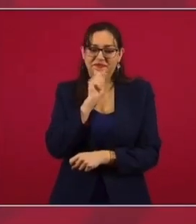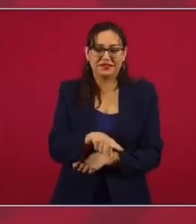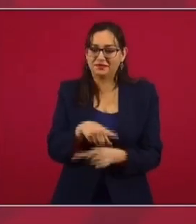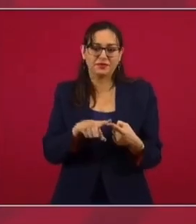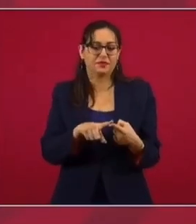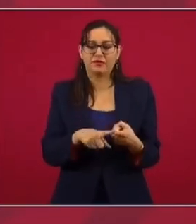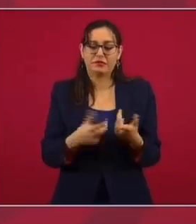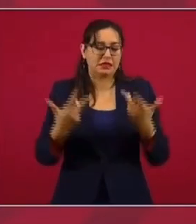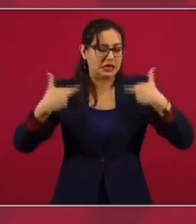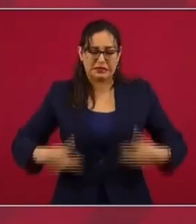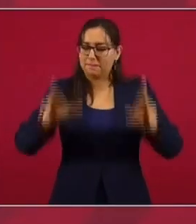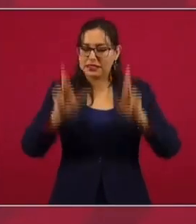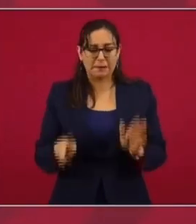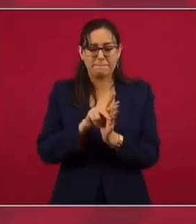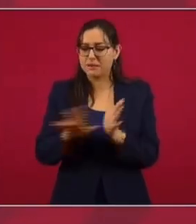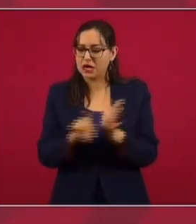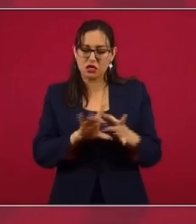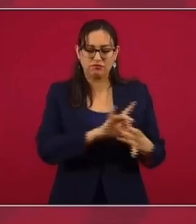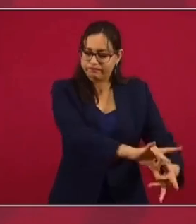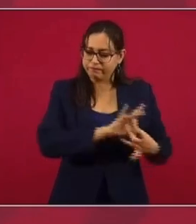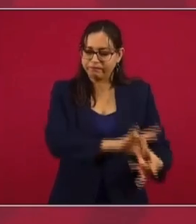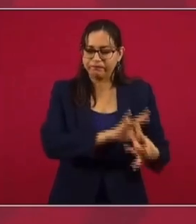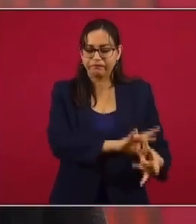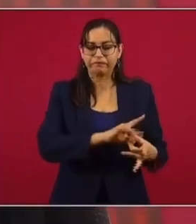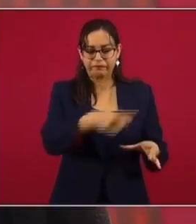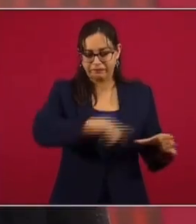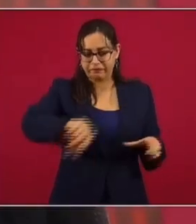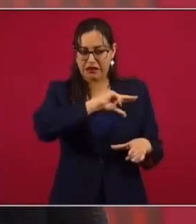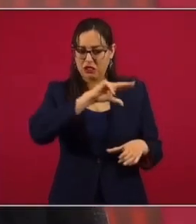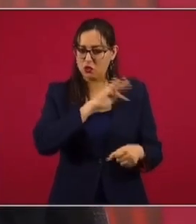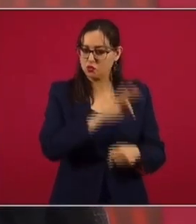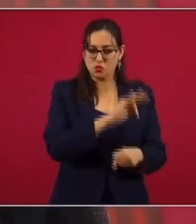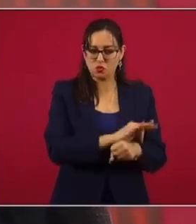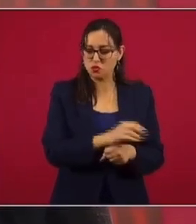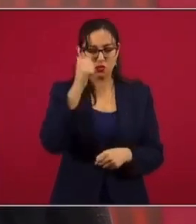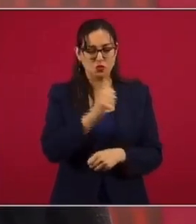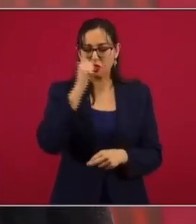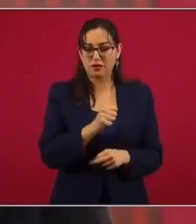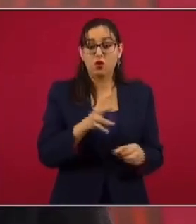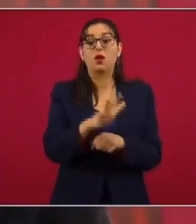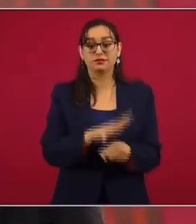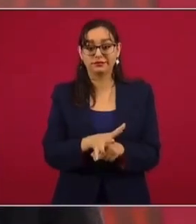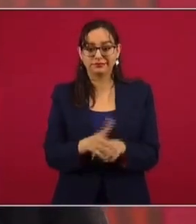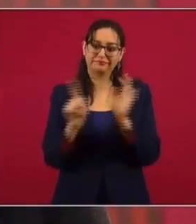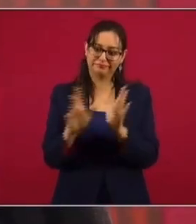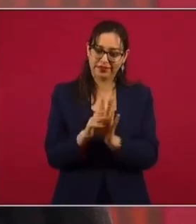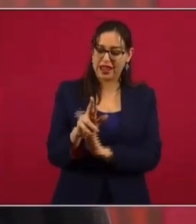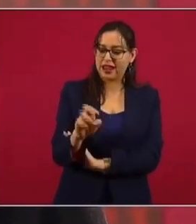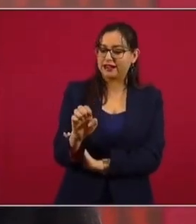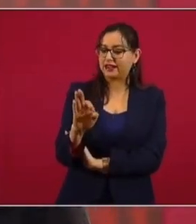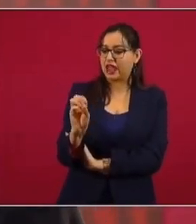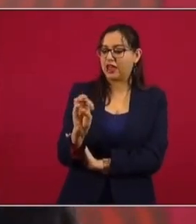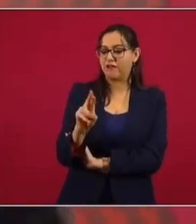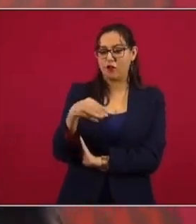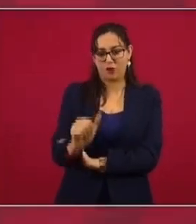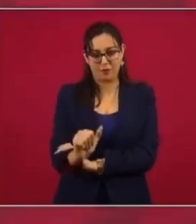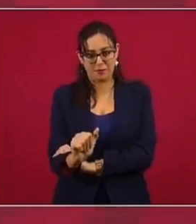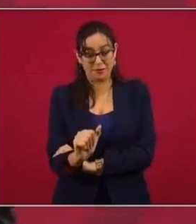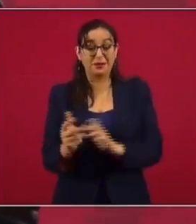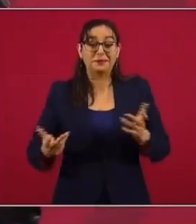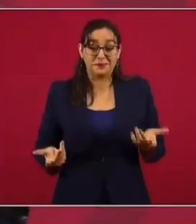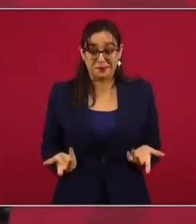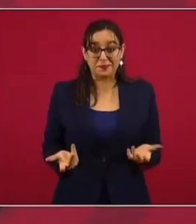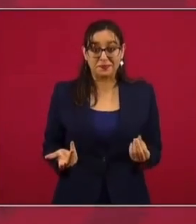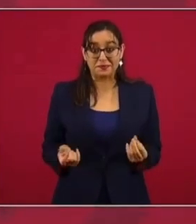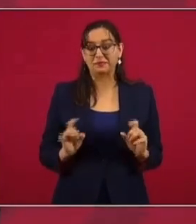el periódico que representa a ese sector privado, nacional o extranjero, es el Reforma. Entonces, hay